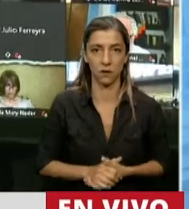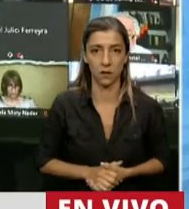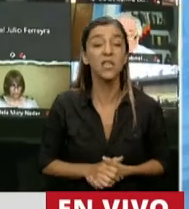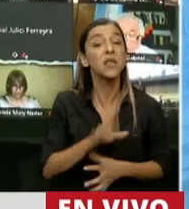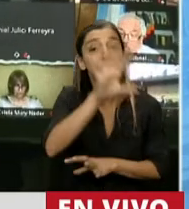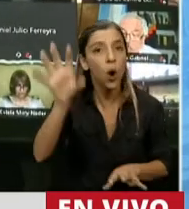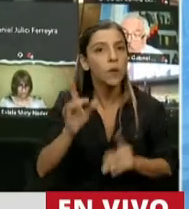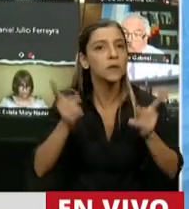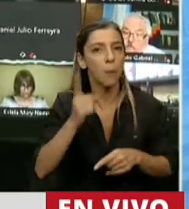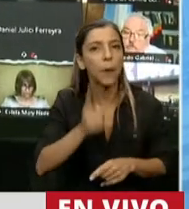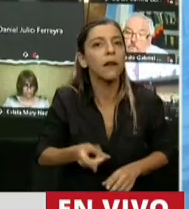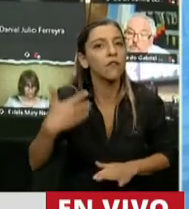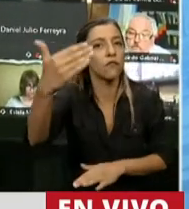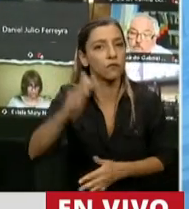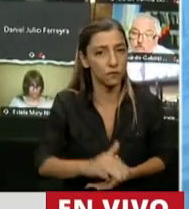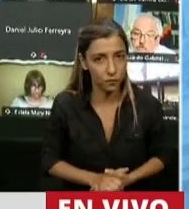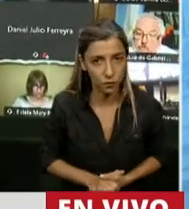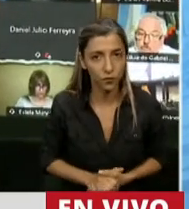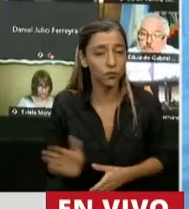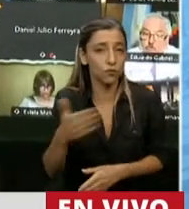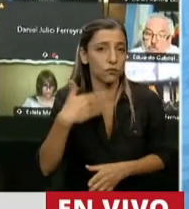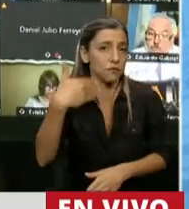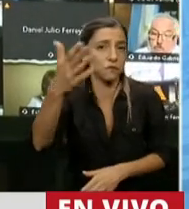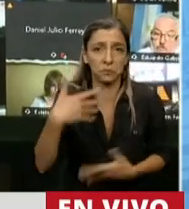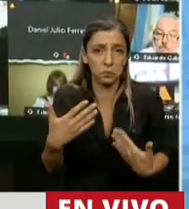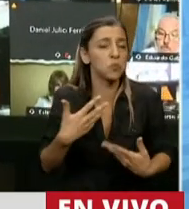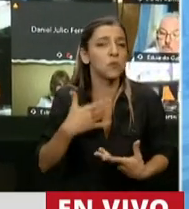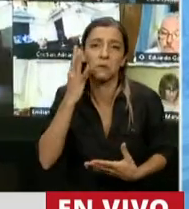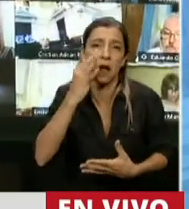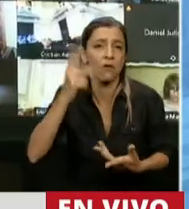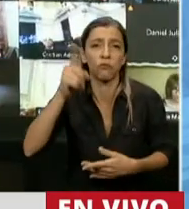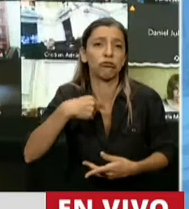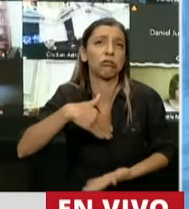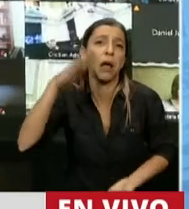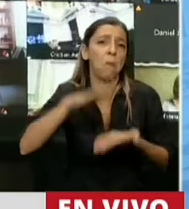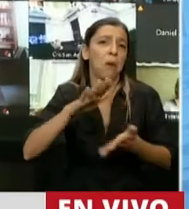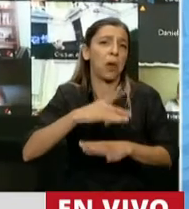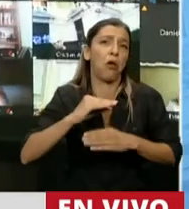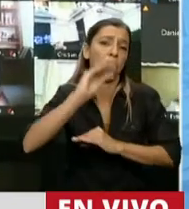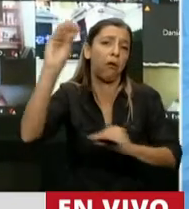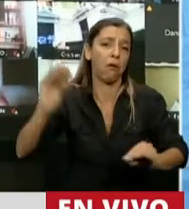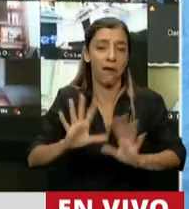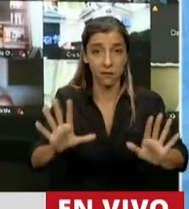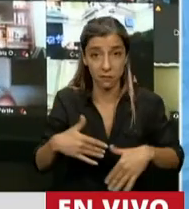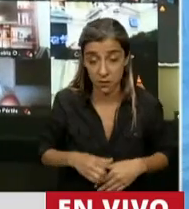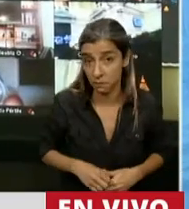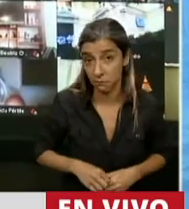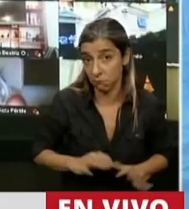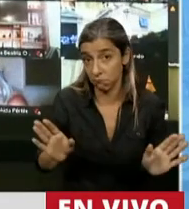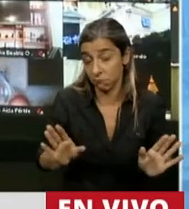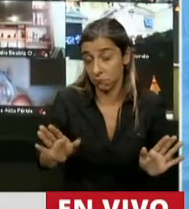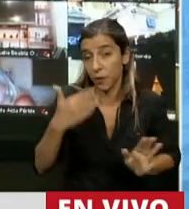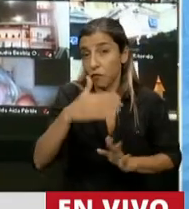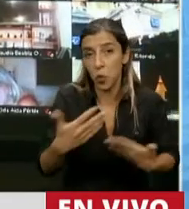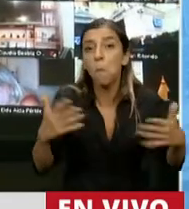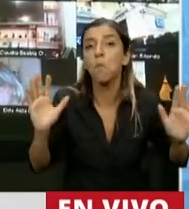peligro que las pone a todas expuestas que cualquier día se desayunen con una quita similar